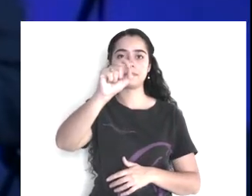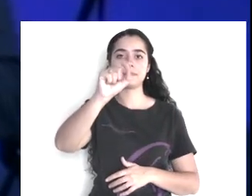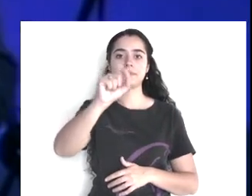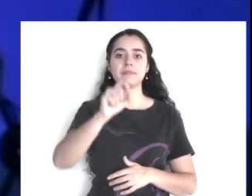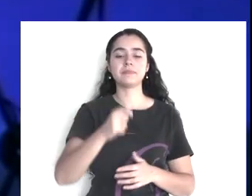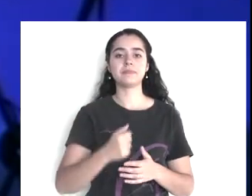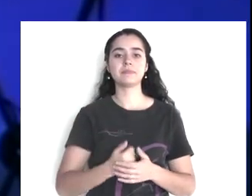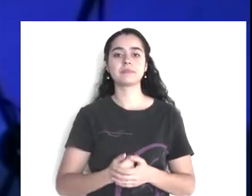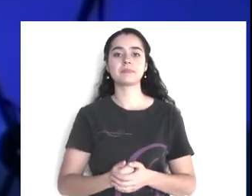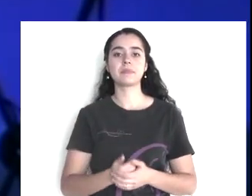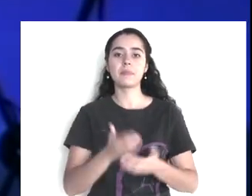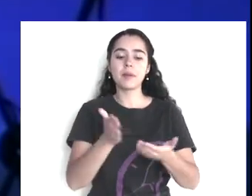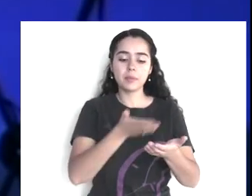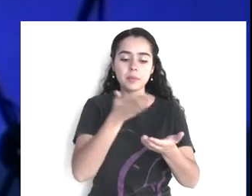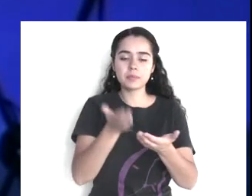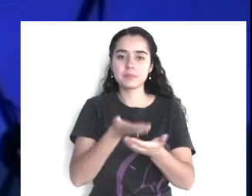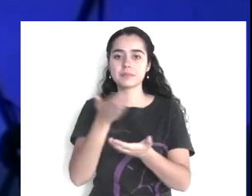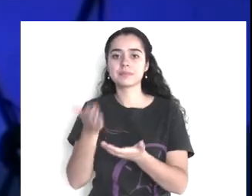Eclesiastes 7.20,